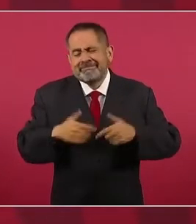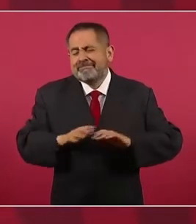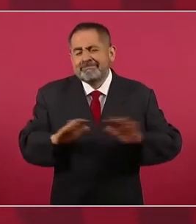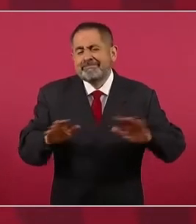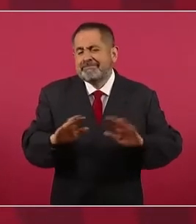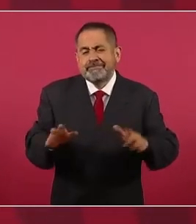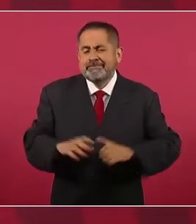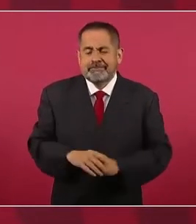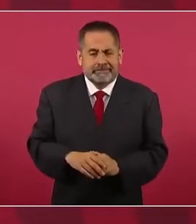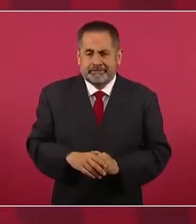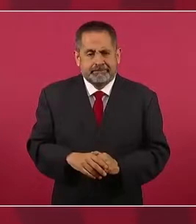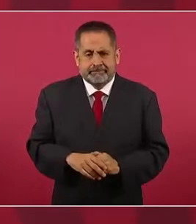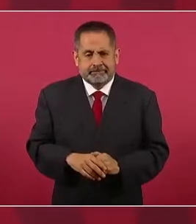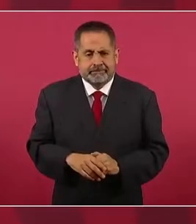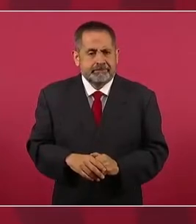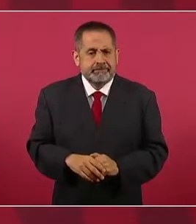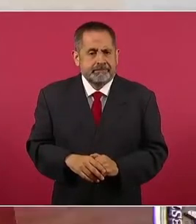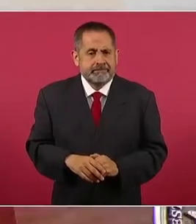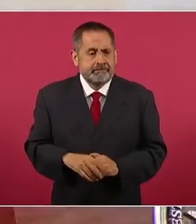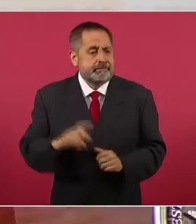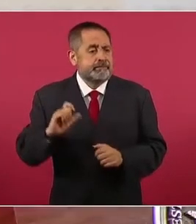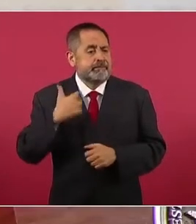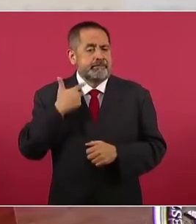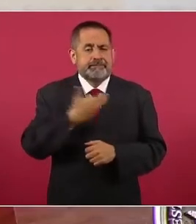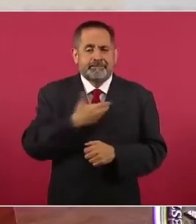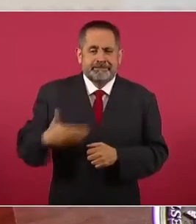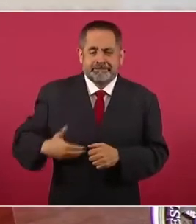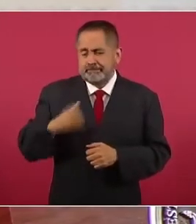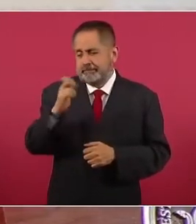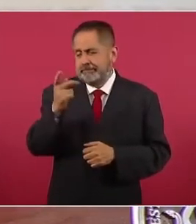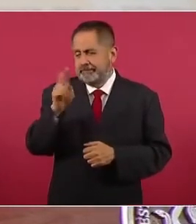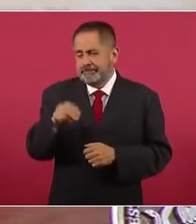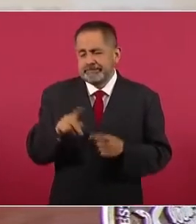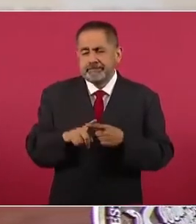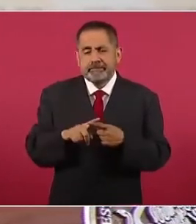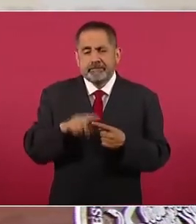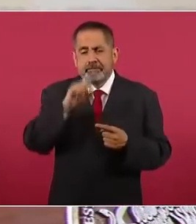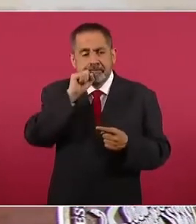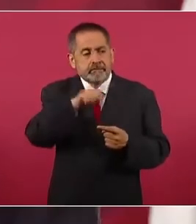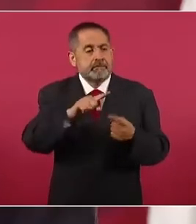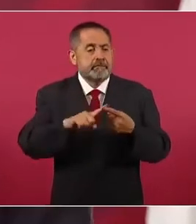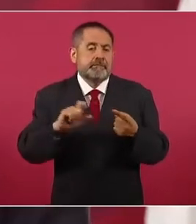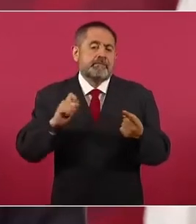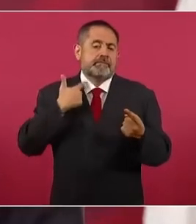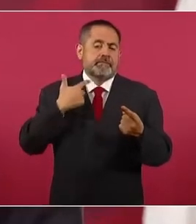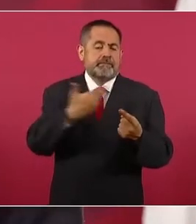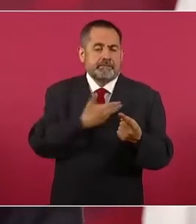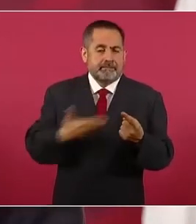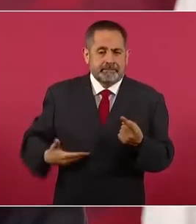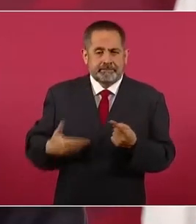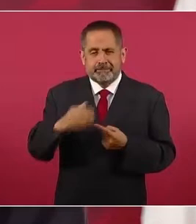Y no sólo es el expresidente Peña, es también el expresidente Calderón.